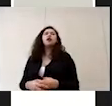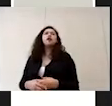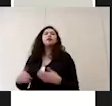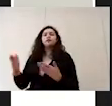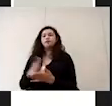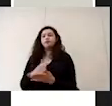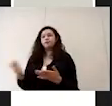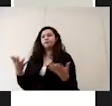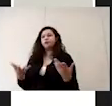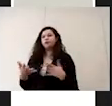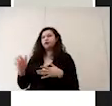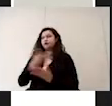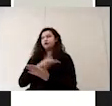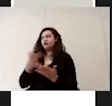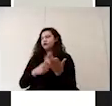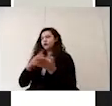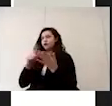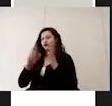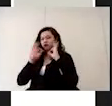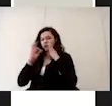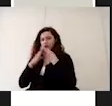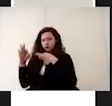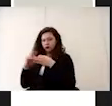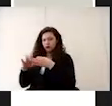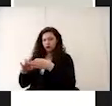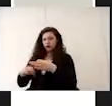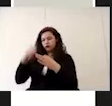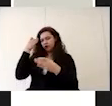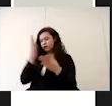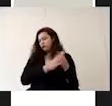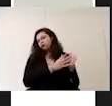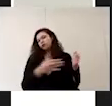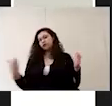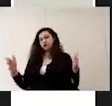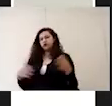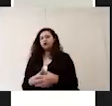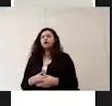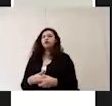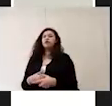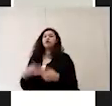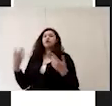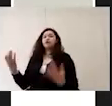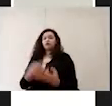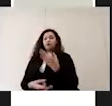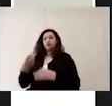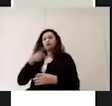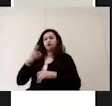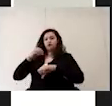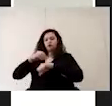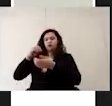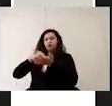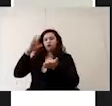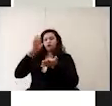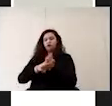implementar un plan de limpieza de manera constante a lo largo de la jornada y todo esto debe estar asentado en una